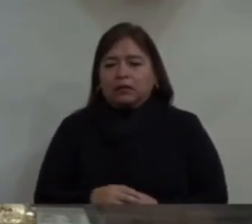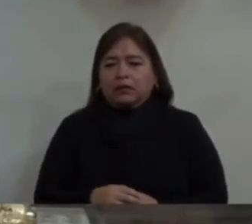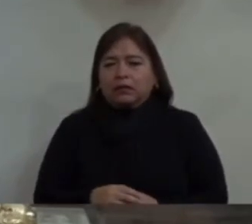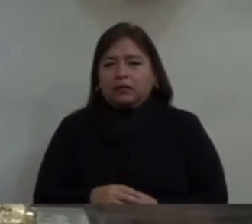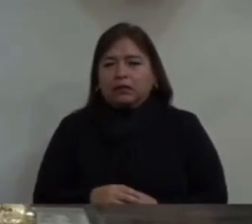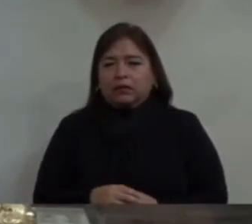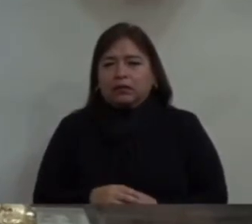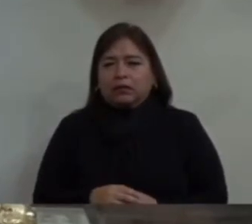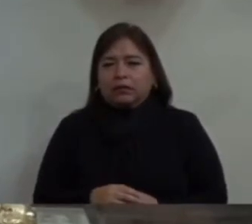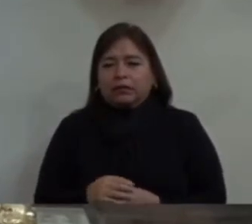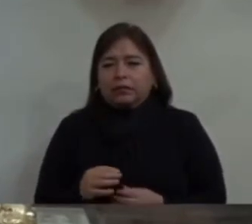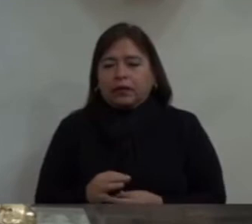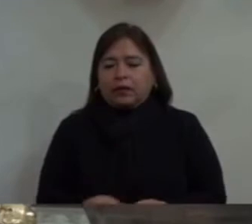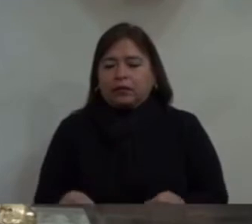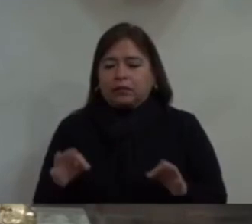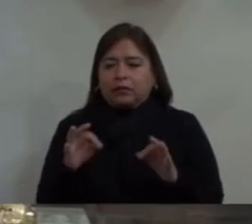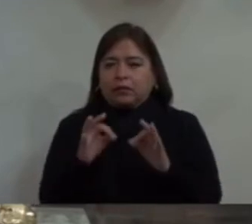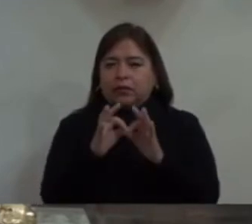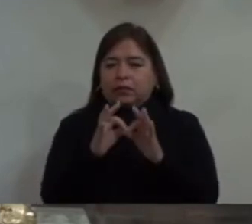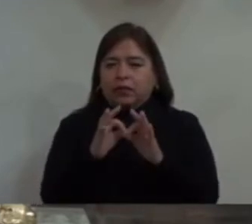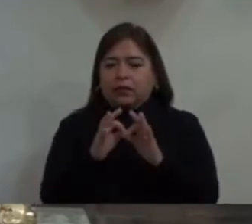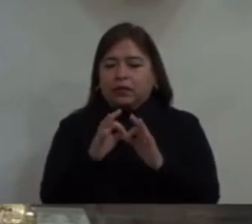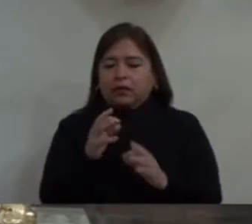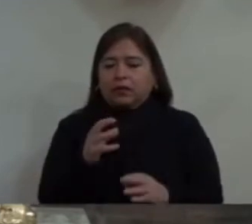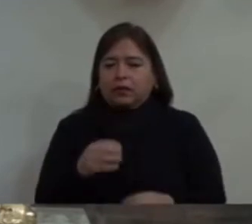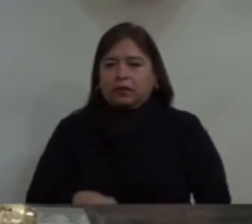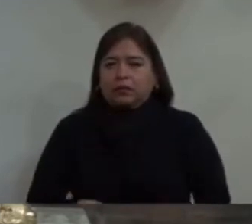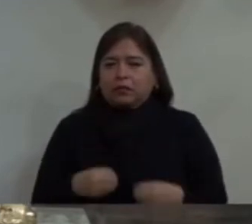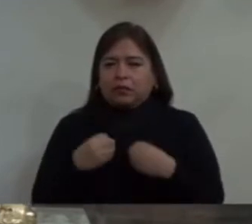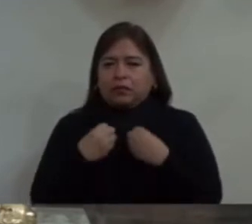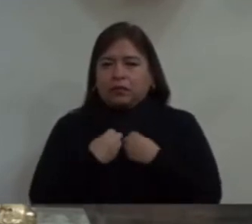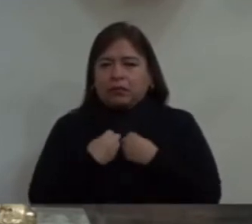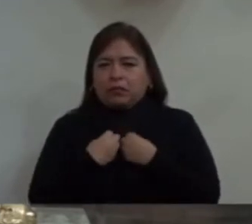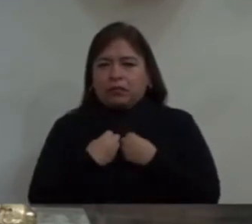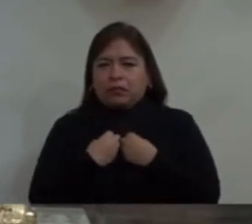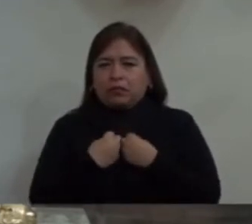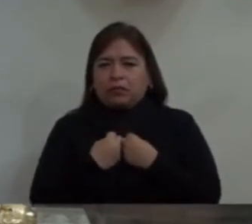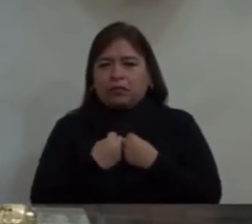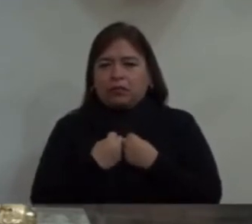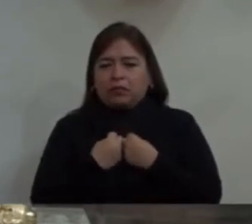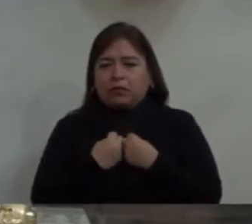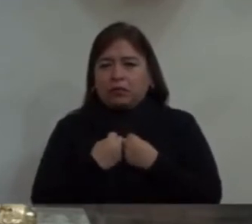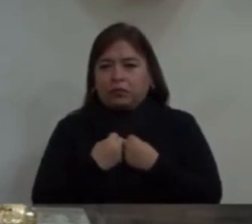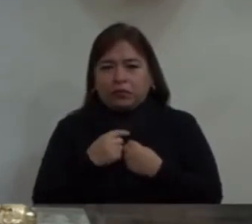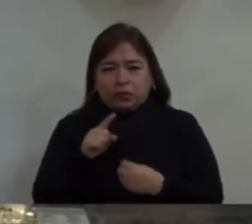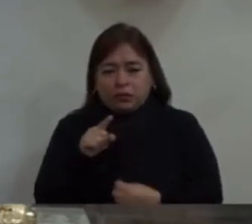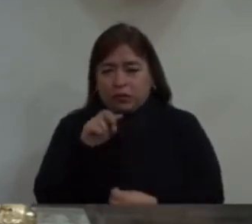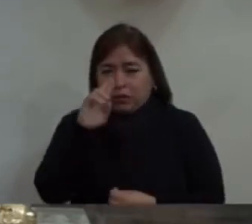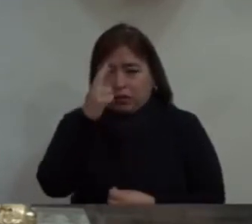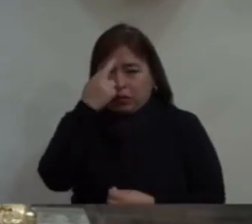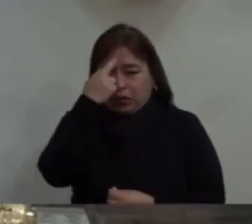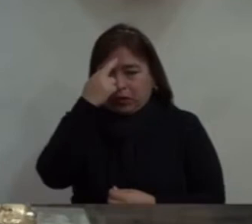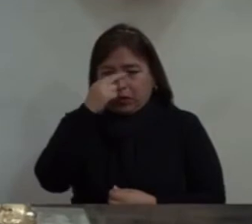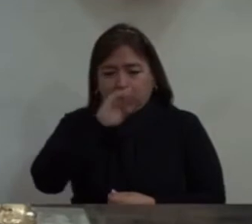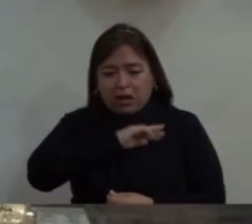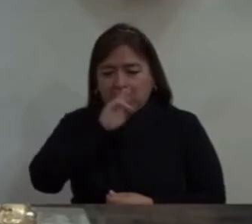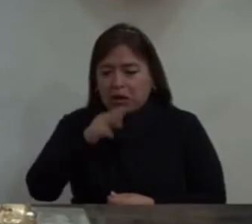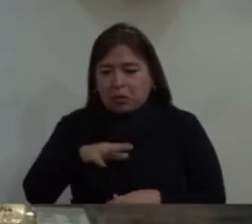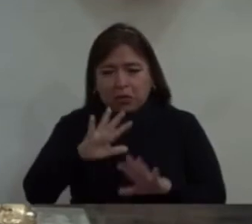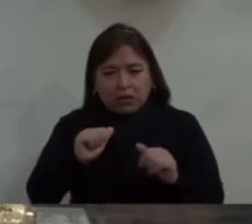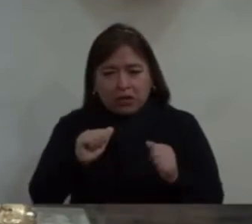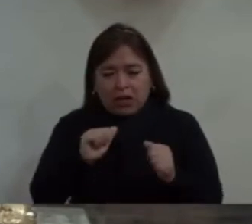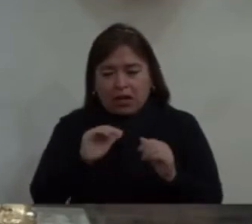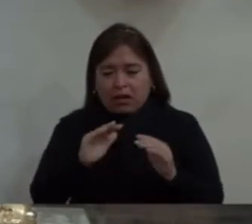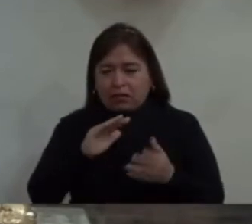Vivimos para la eternidad. Lo último no es la muerte como la de más